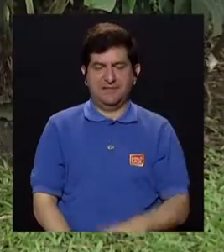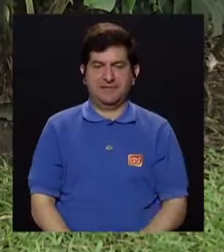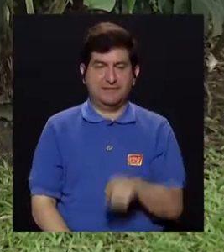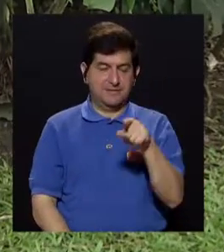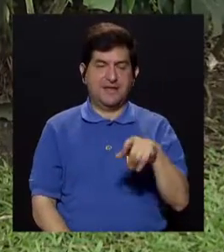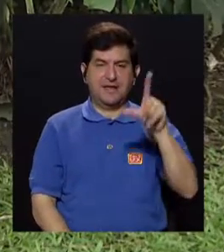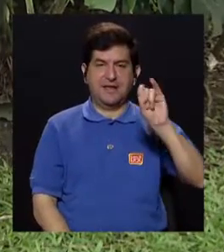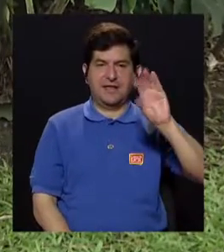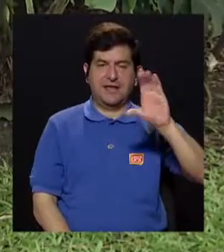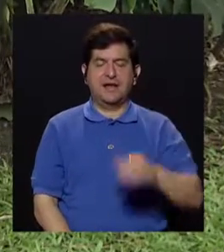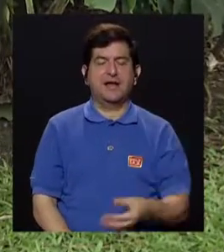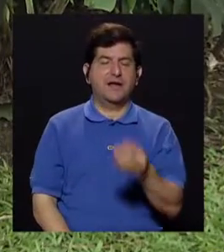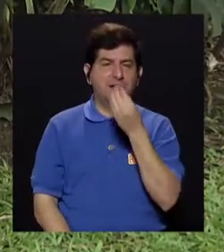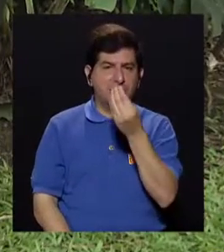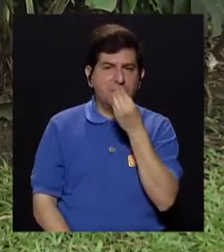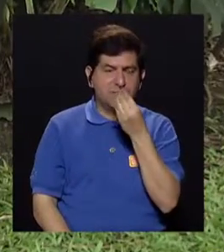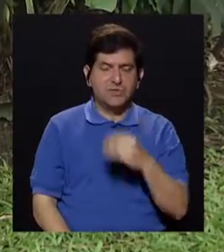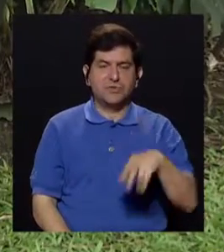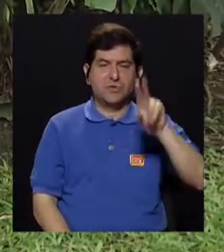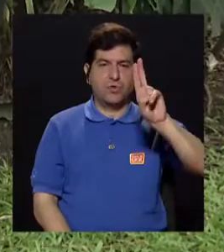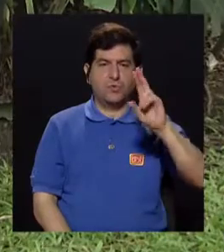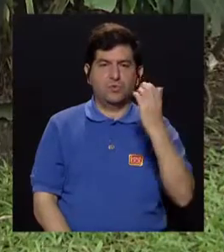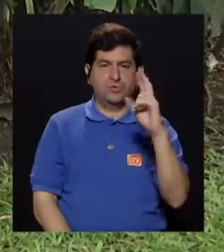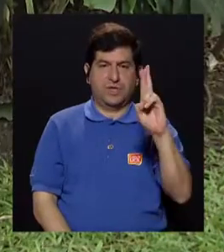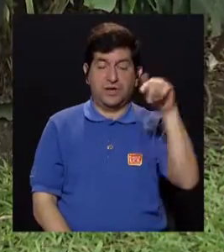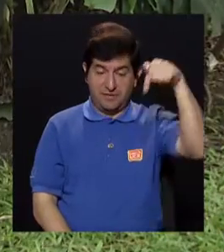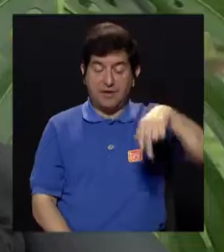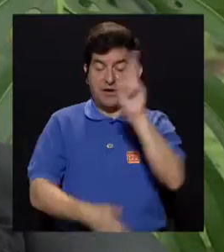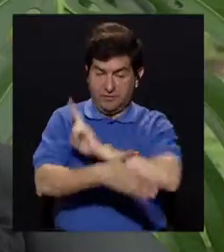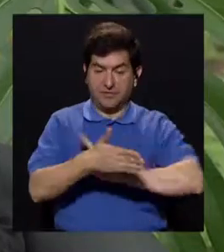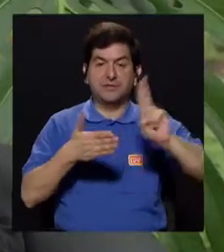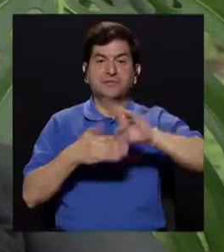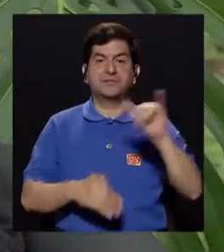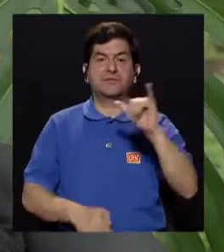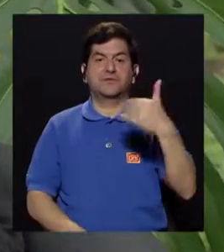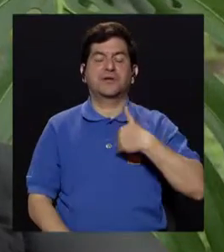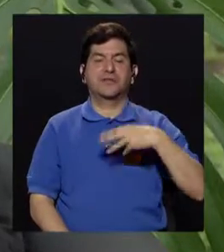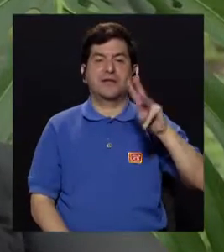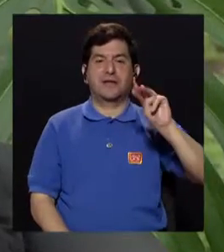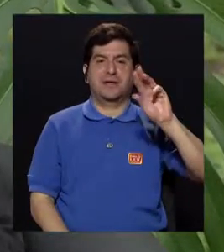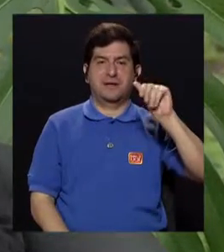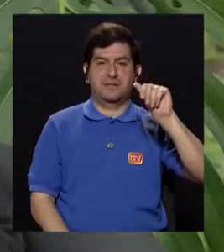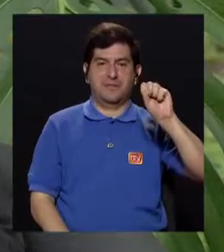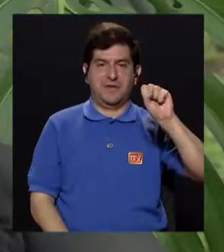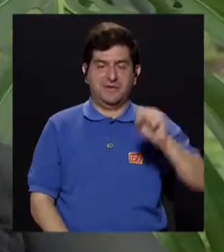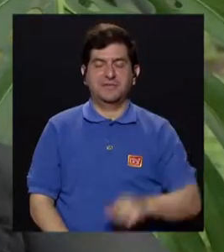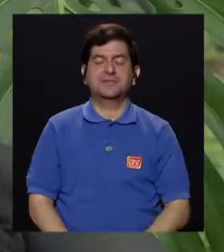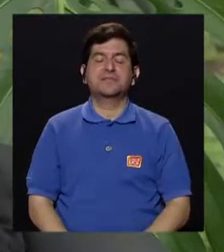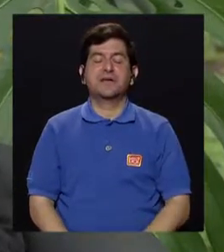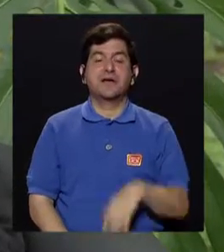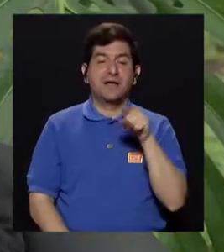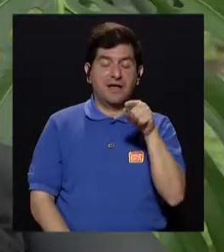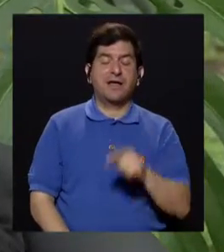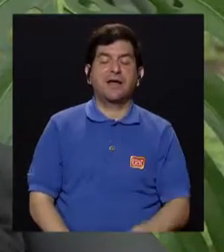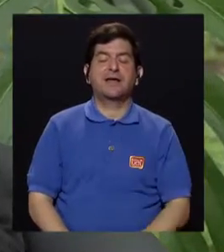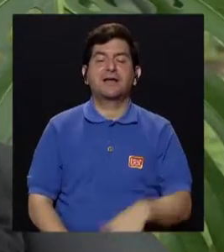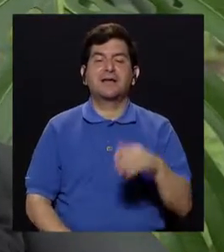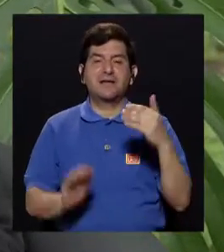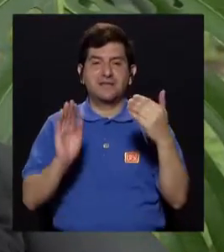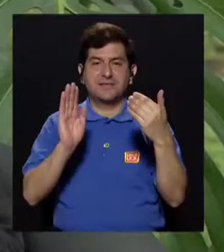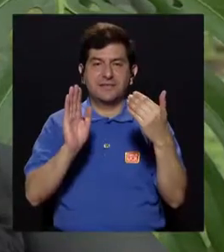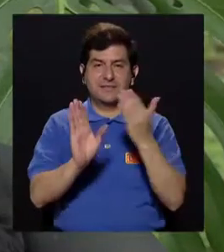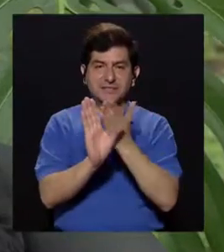Chávez. Ligia es licenciada en nutrición de la Universidad de Costa Rica, de nuestra universidad. Además, tiene una maestría en estudios en psicología